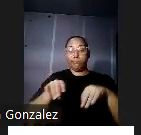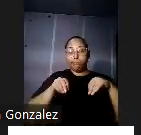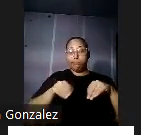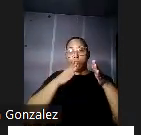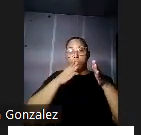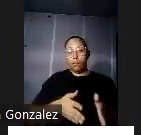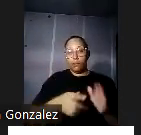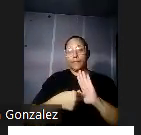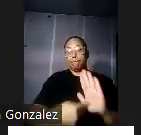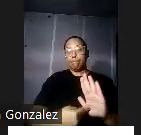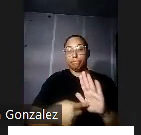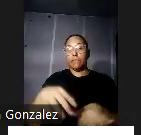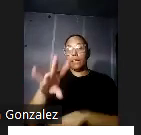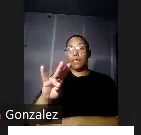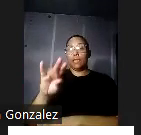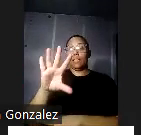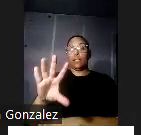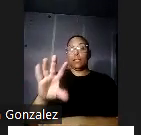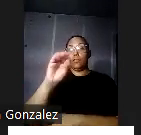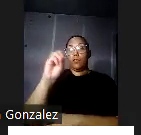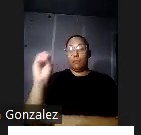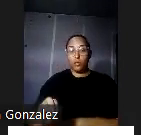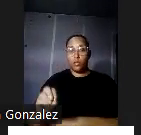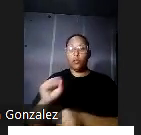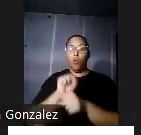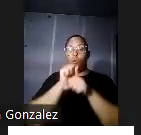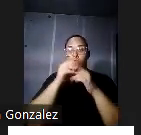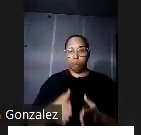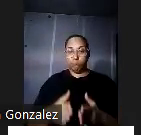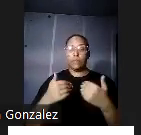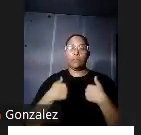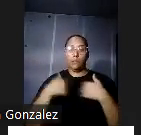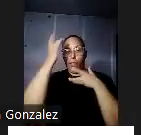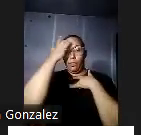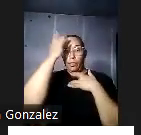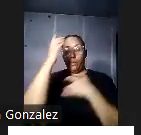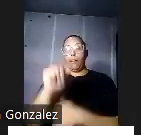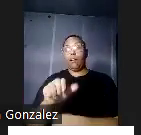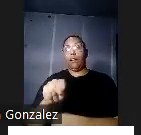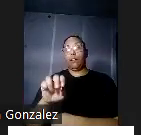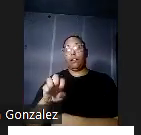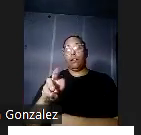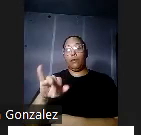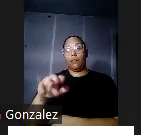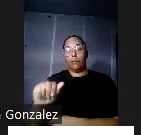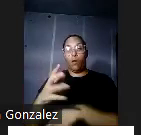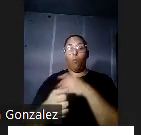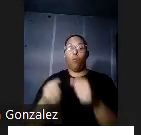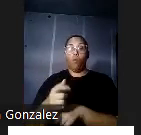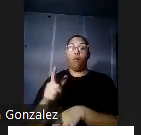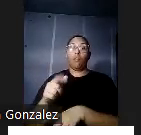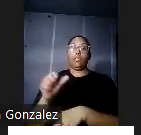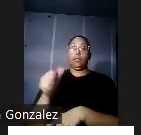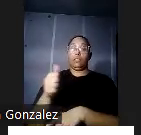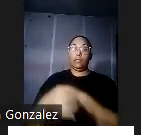75% de los trabajadores padeció de anemia en ese entonces una década después solo del